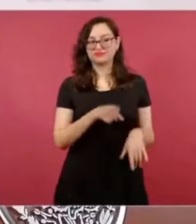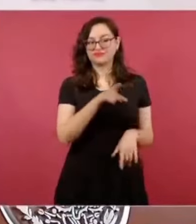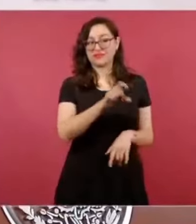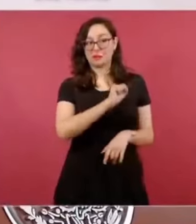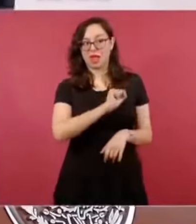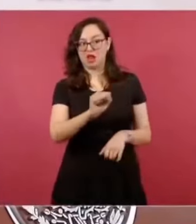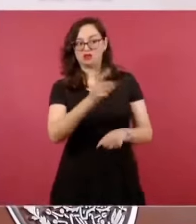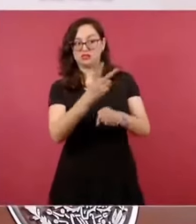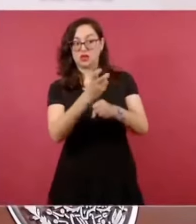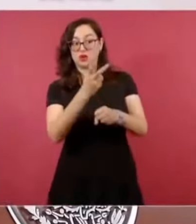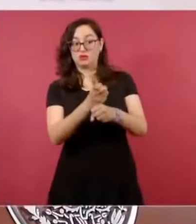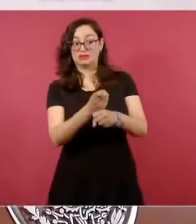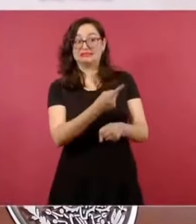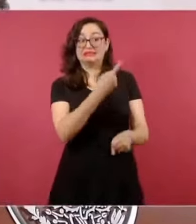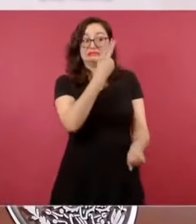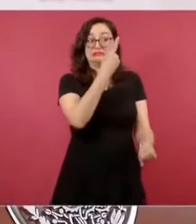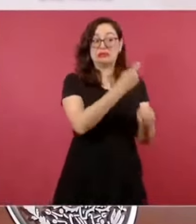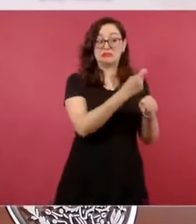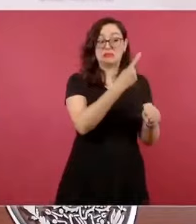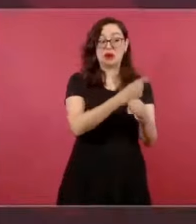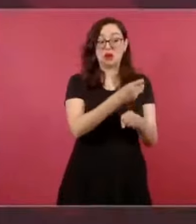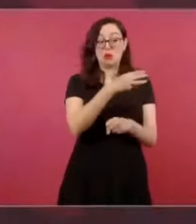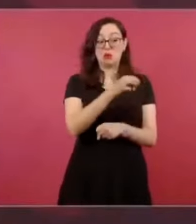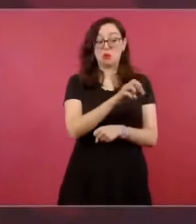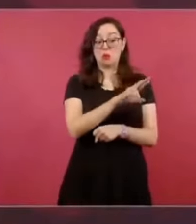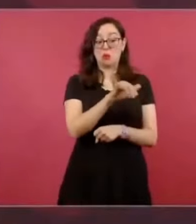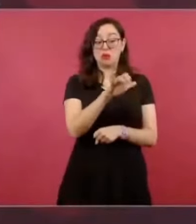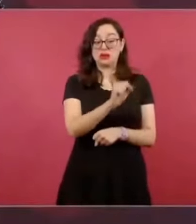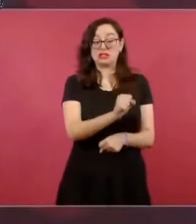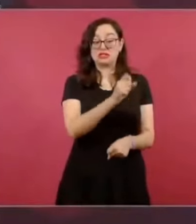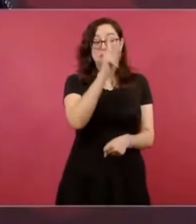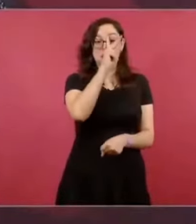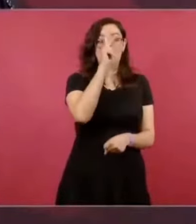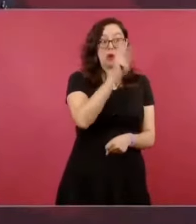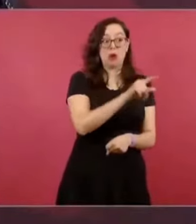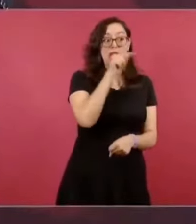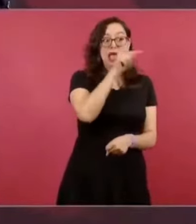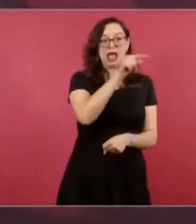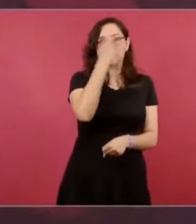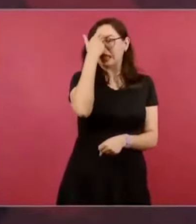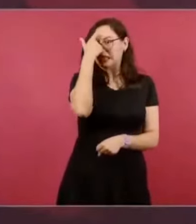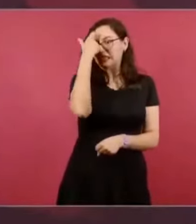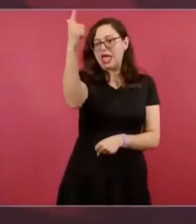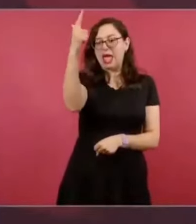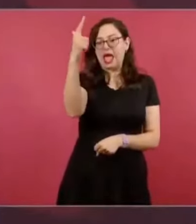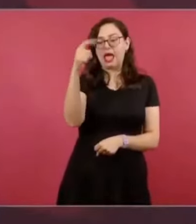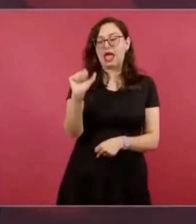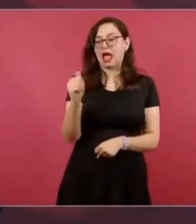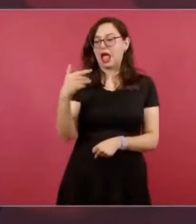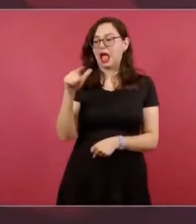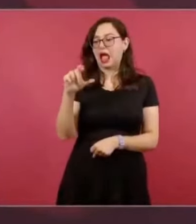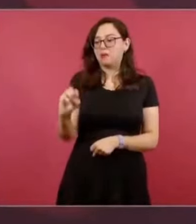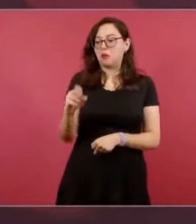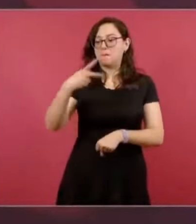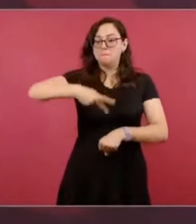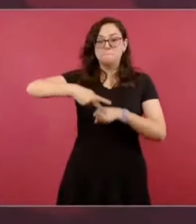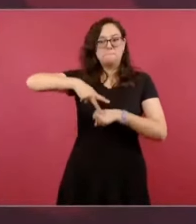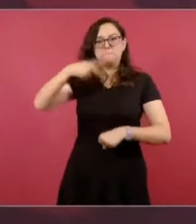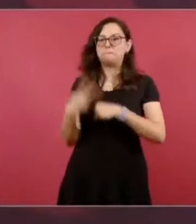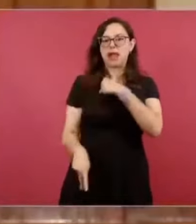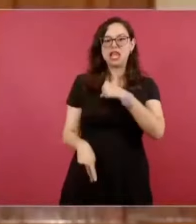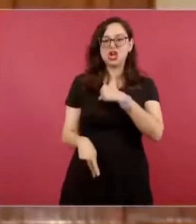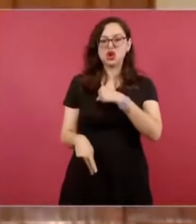el morre, ese fue el que acuñó la frase, López Obrador un peligro para México. ¿Y por qué pegó esa frase?